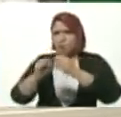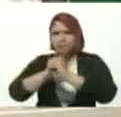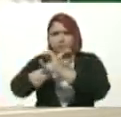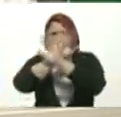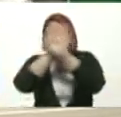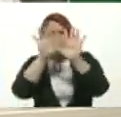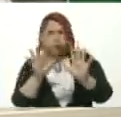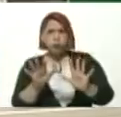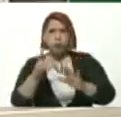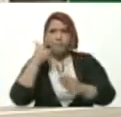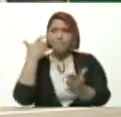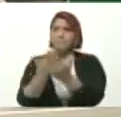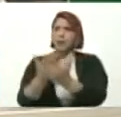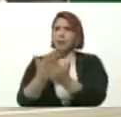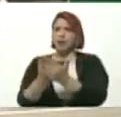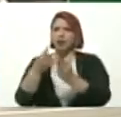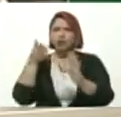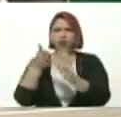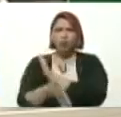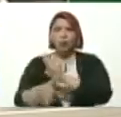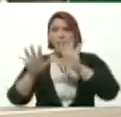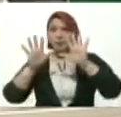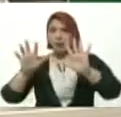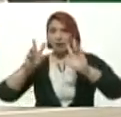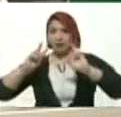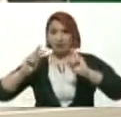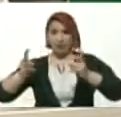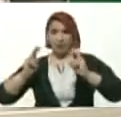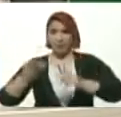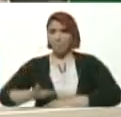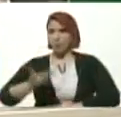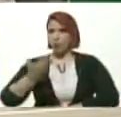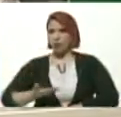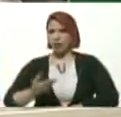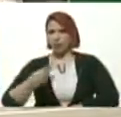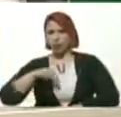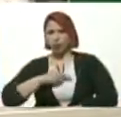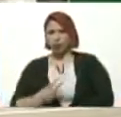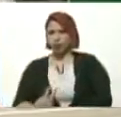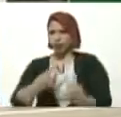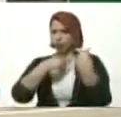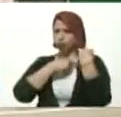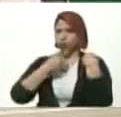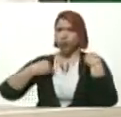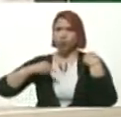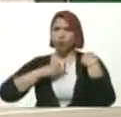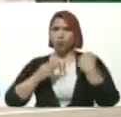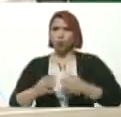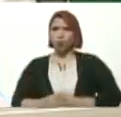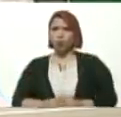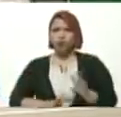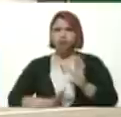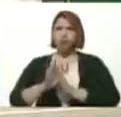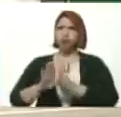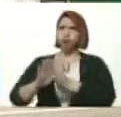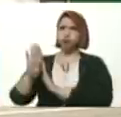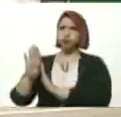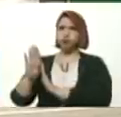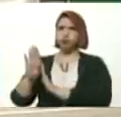Tangible Los 10 Vértices Que llevamos Y estamos Desarrollando